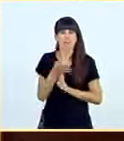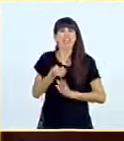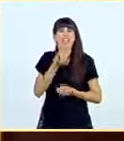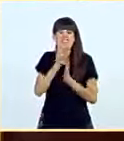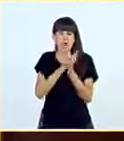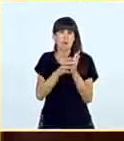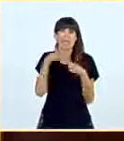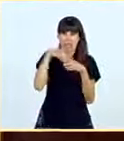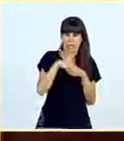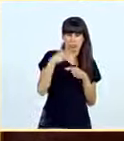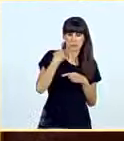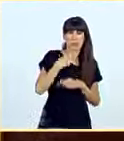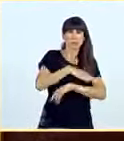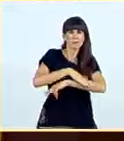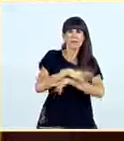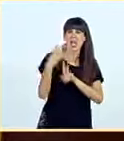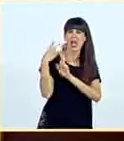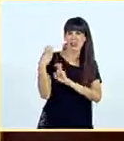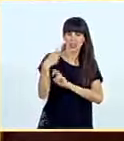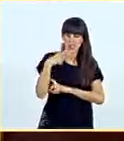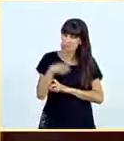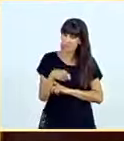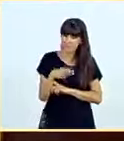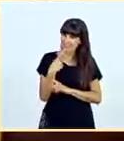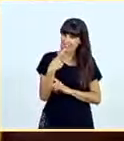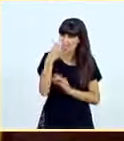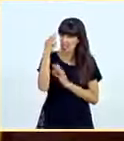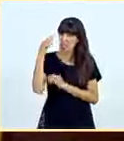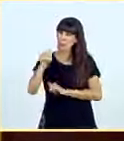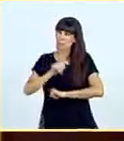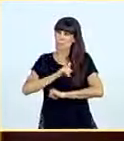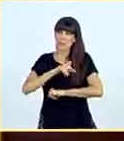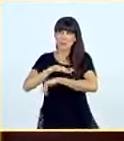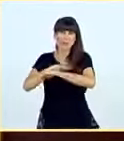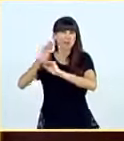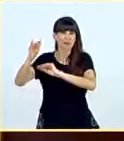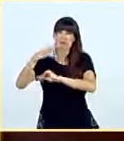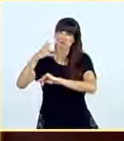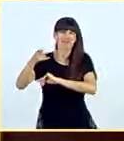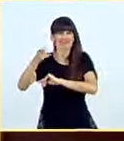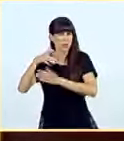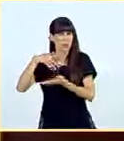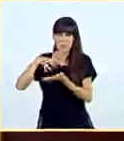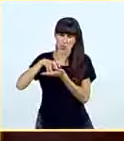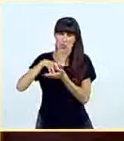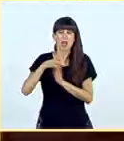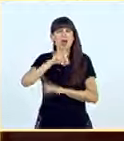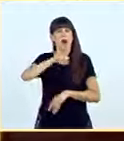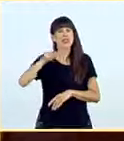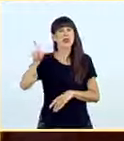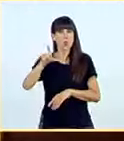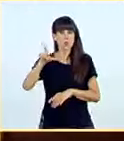Ministerio de Hacienda cuestiona la credibilidad de los datos de paro de su ministerio. Y el otro día, el 11 de julio, nos